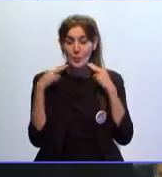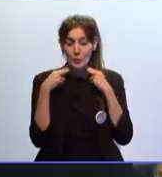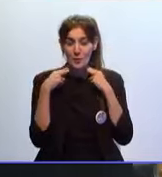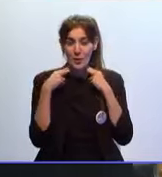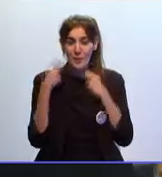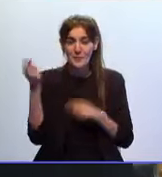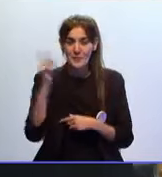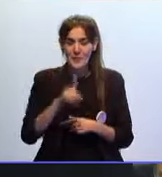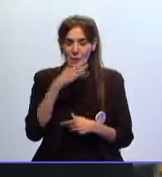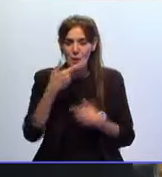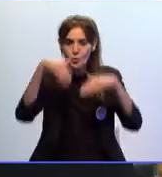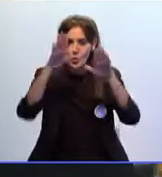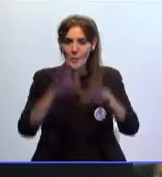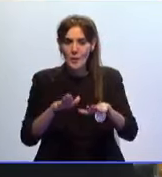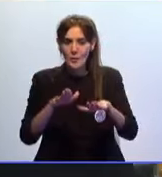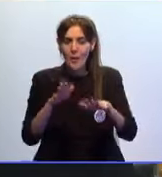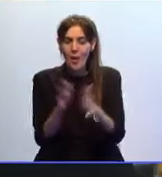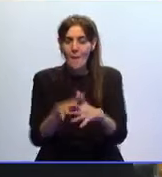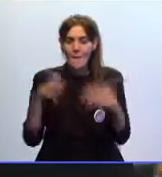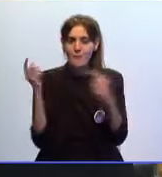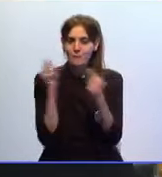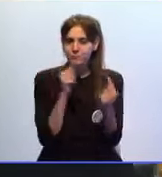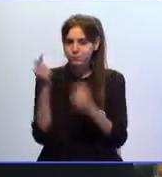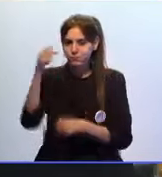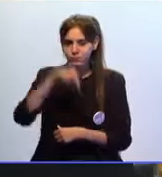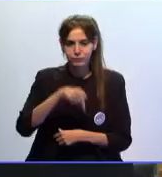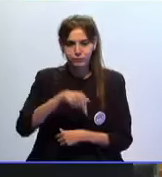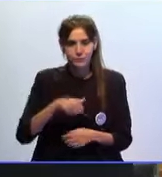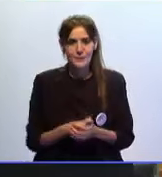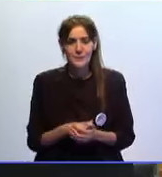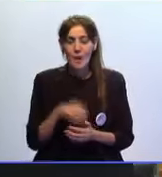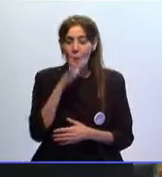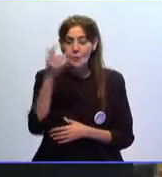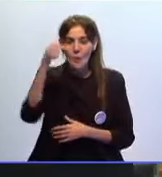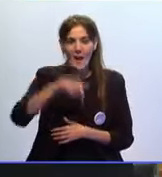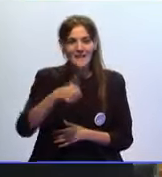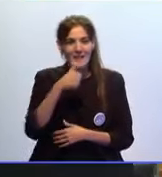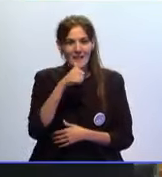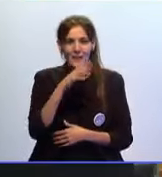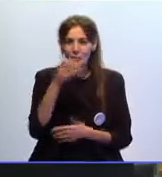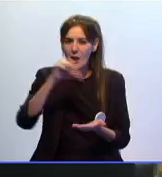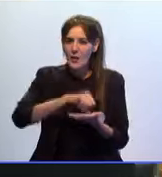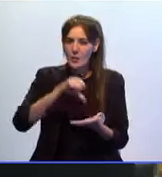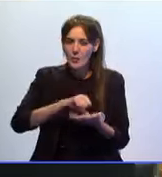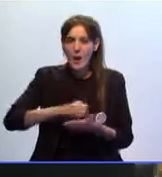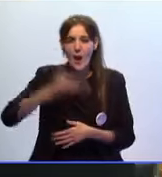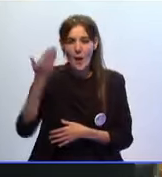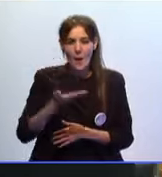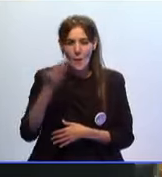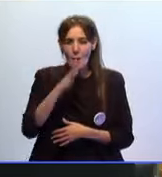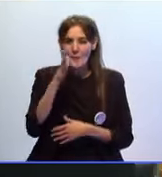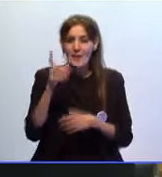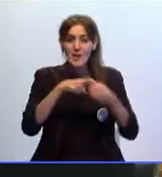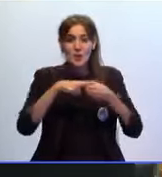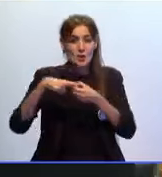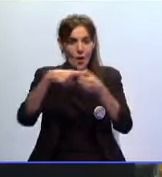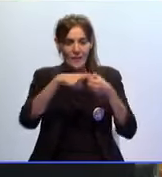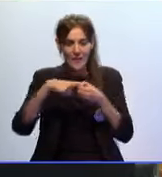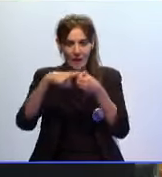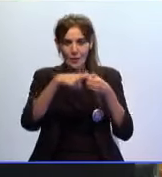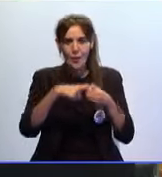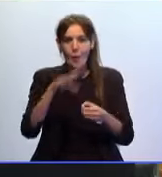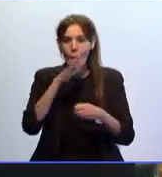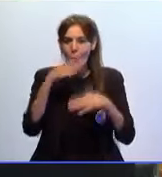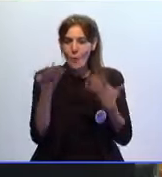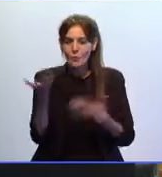...hayan suspendido las sesiones que estaban celebrando. Ceuta, que es una ciudad característicamente solidaria, no puede por